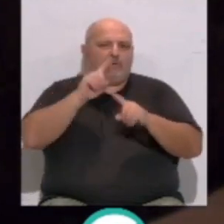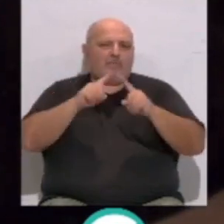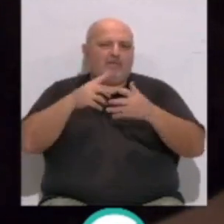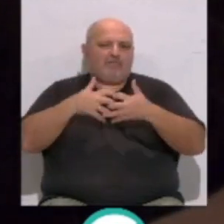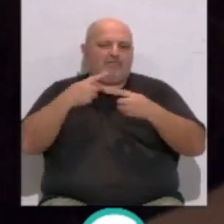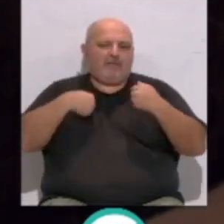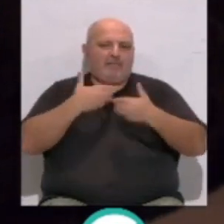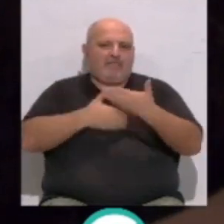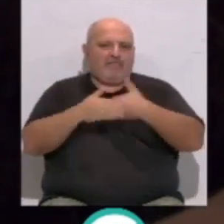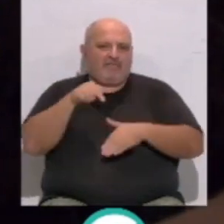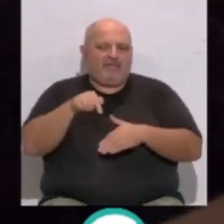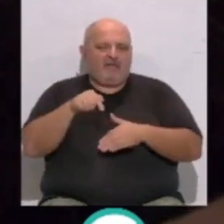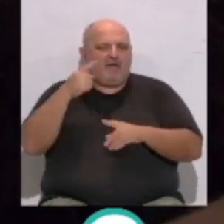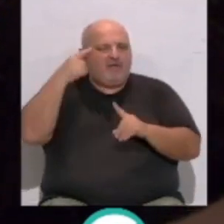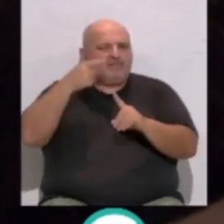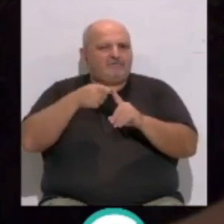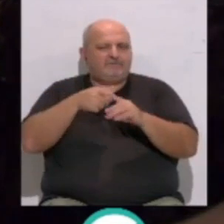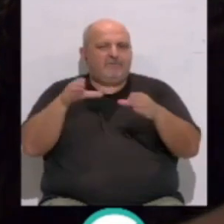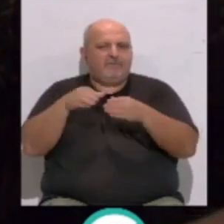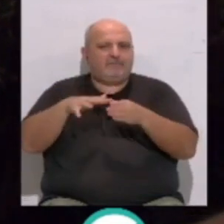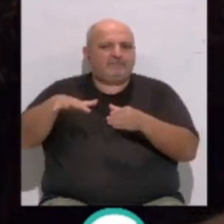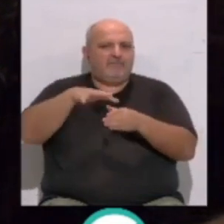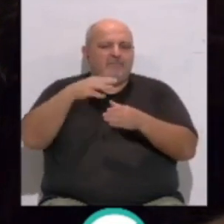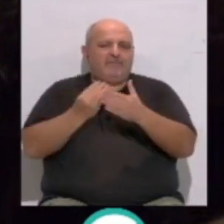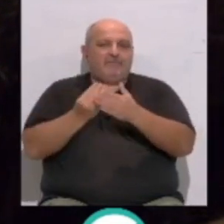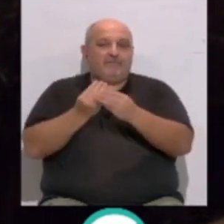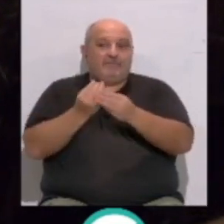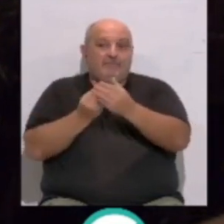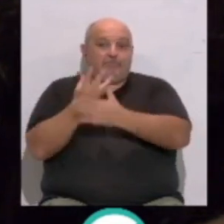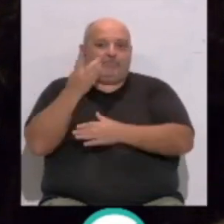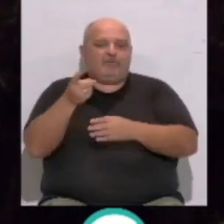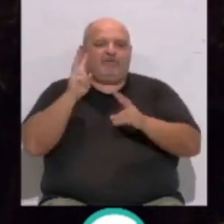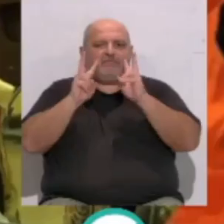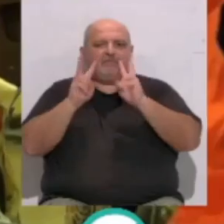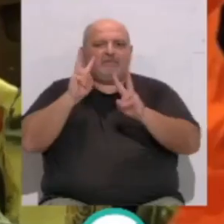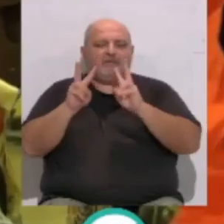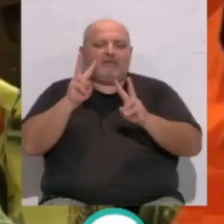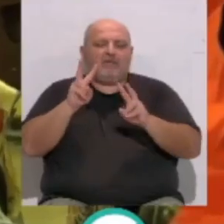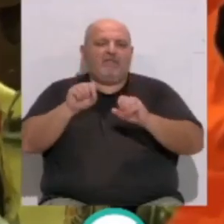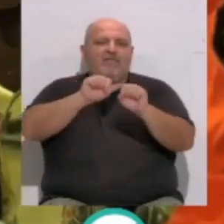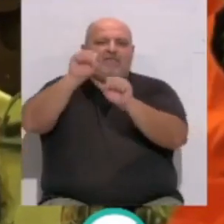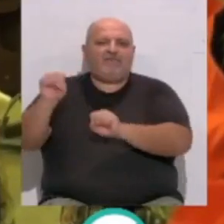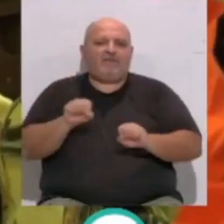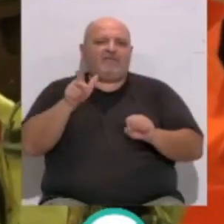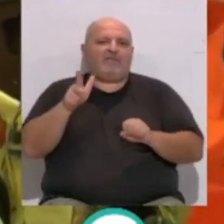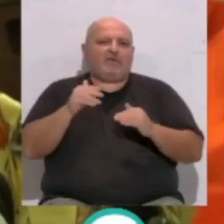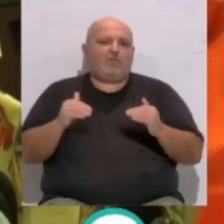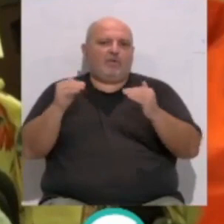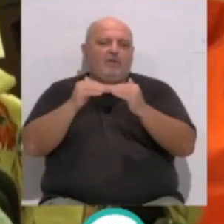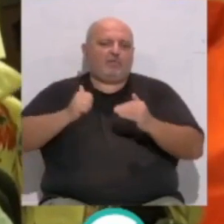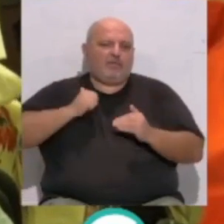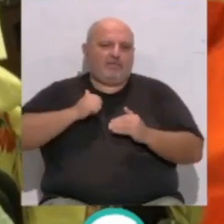provincia de Cádiz. El objetivo de este colectivo que acaba de nacer es la visibilización y la defensa de derechos e igualdad de